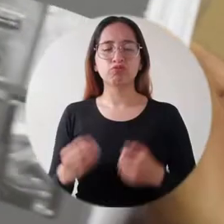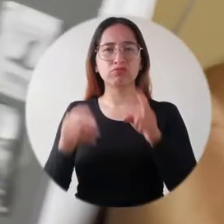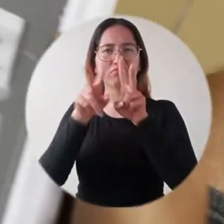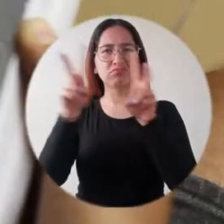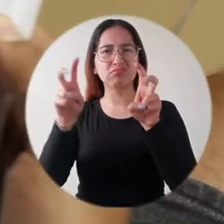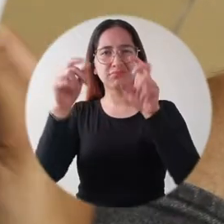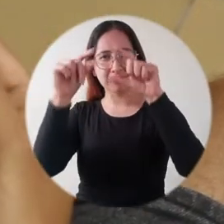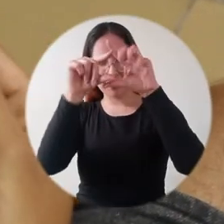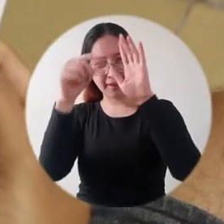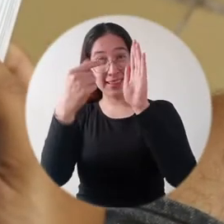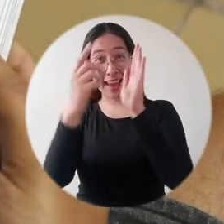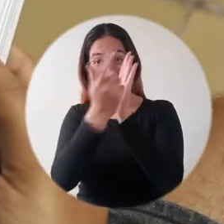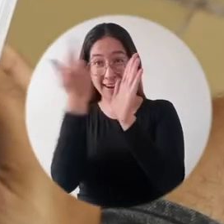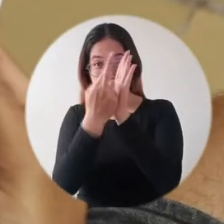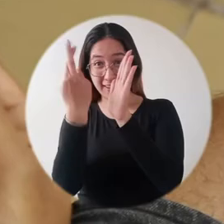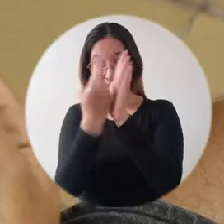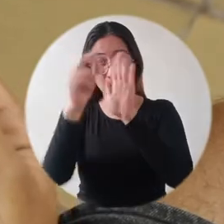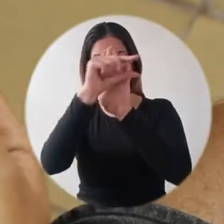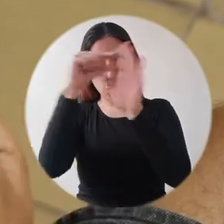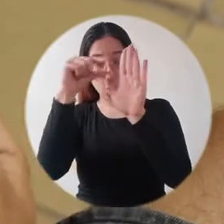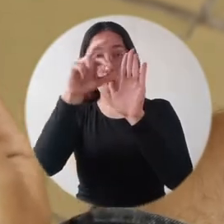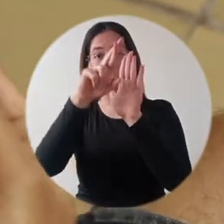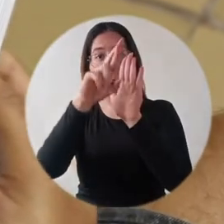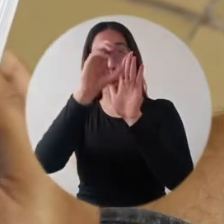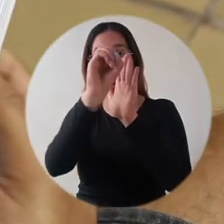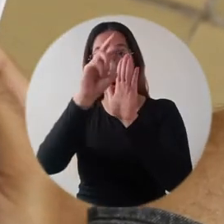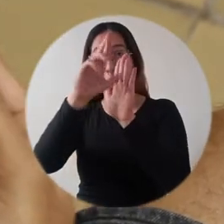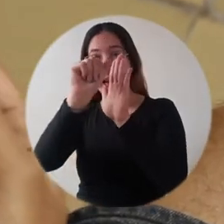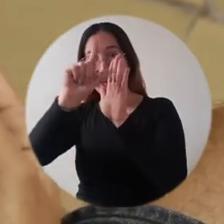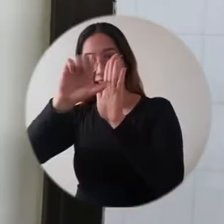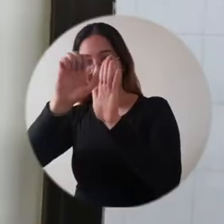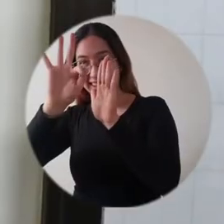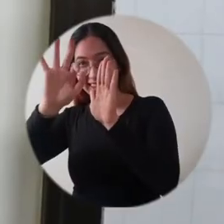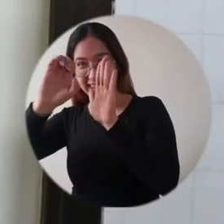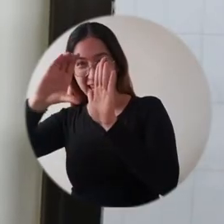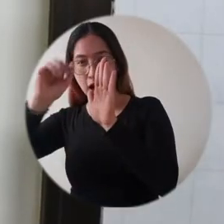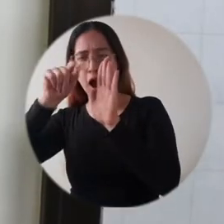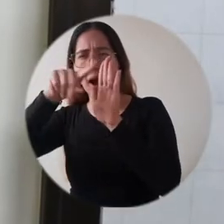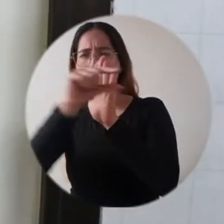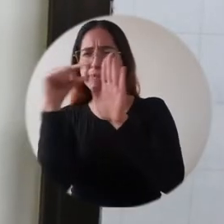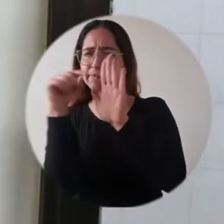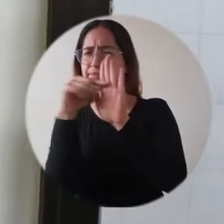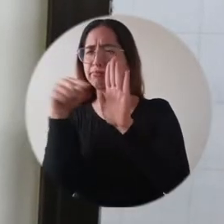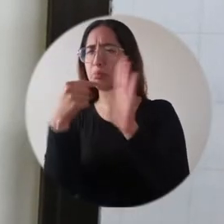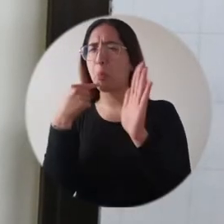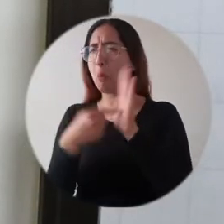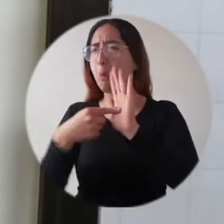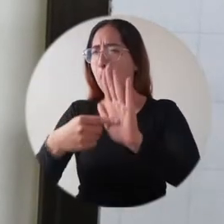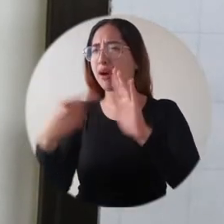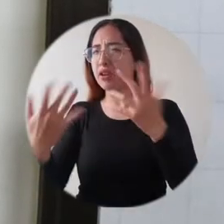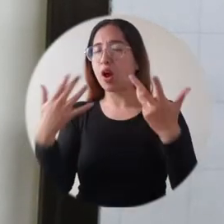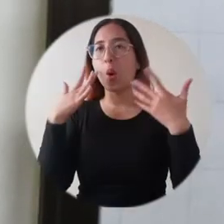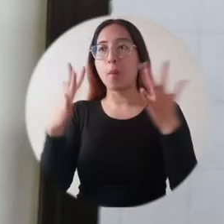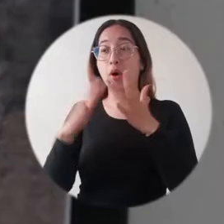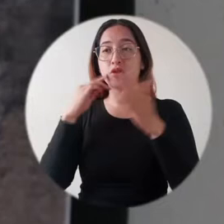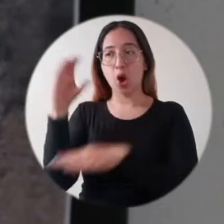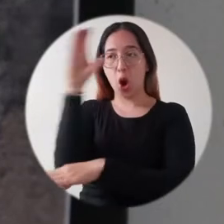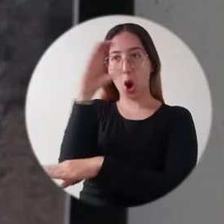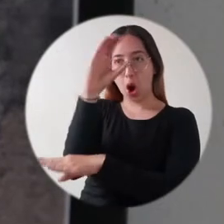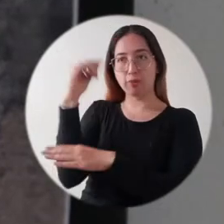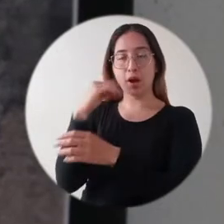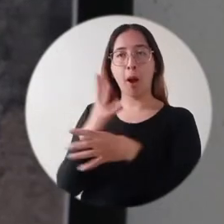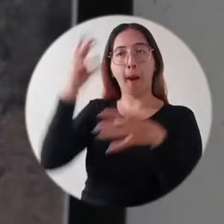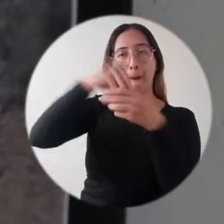Se trata de Oraloteca, la revista del Grupo de Investigación sobre Oralidad, Narrativa Audiovisual y Cultura Popular en el Caribe